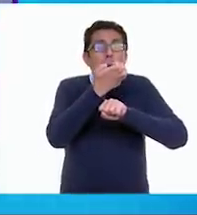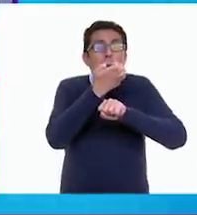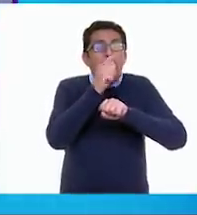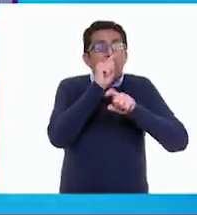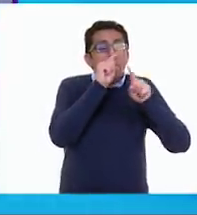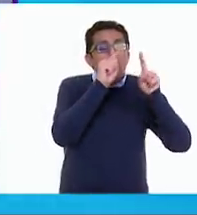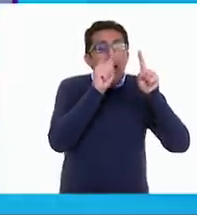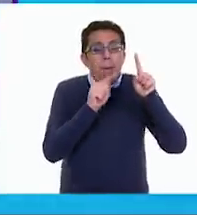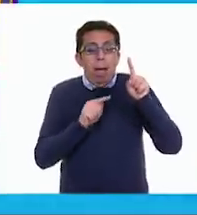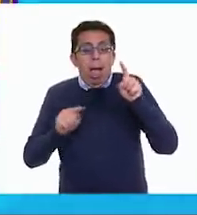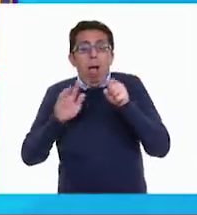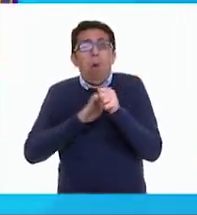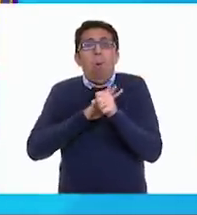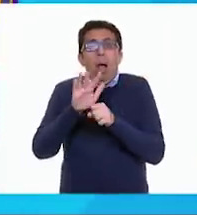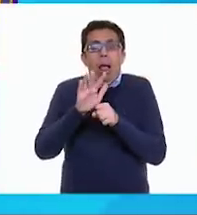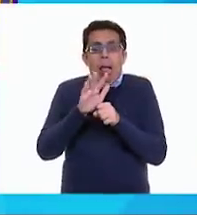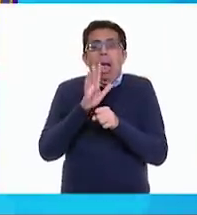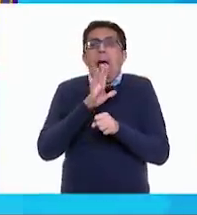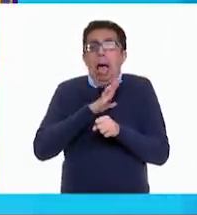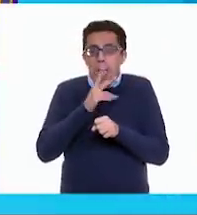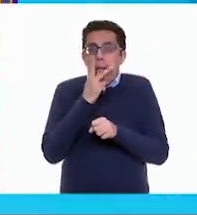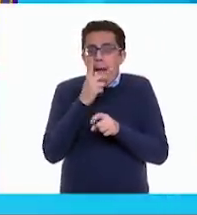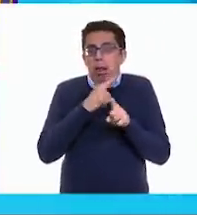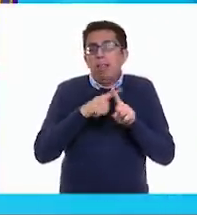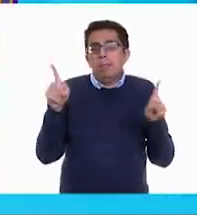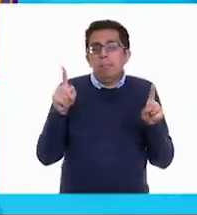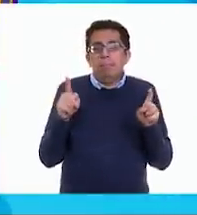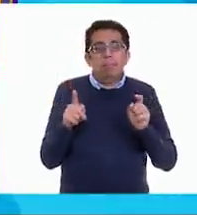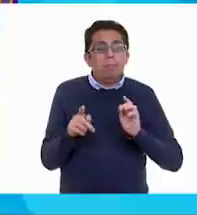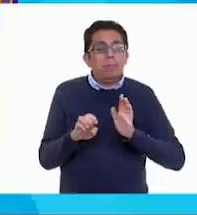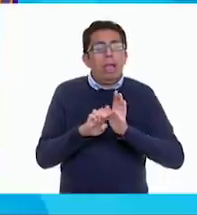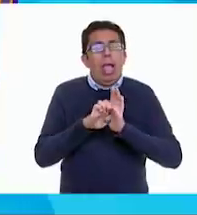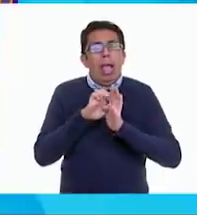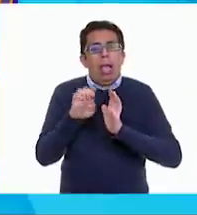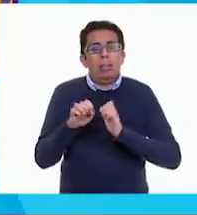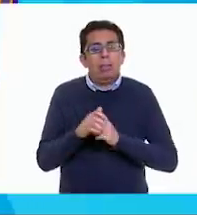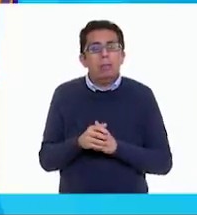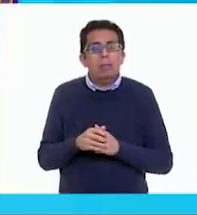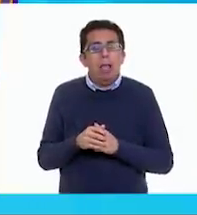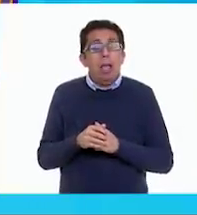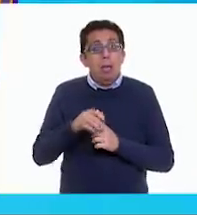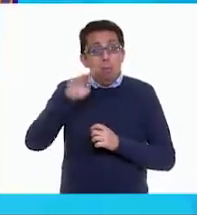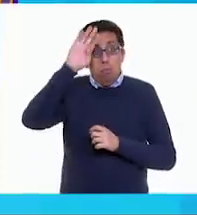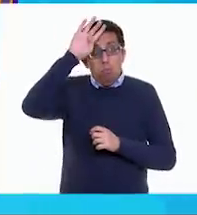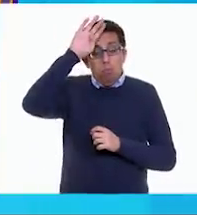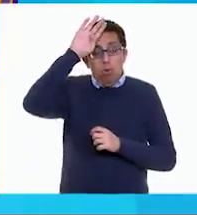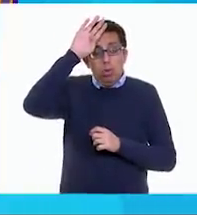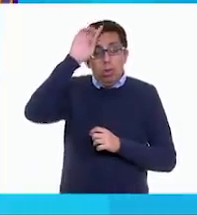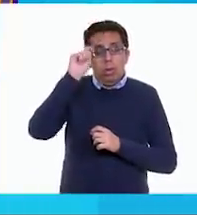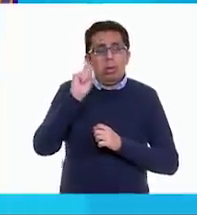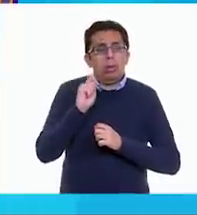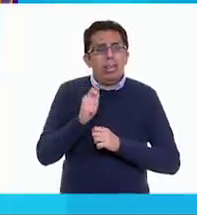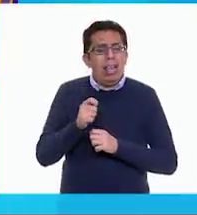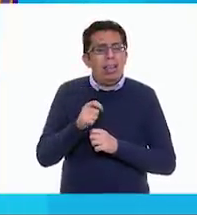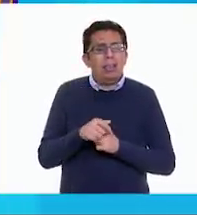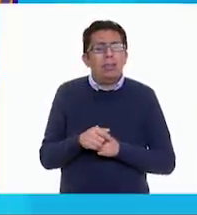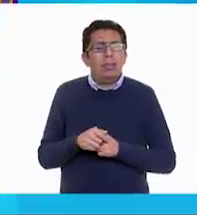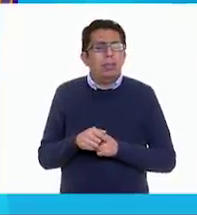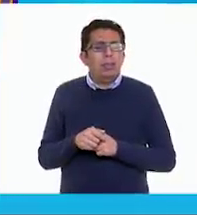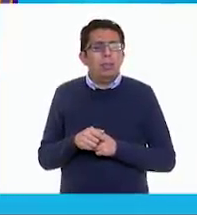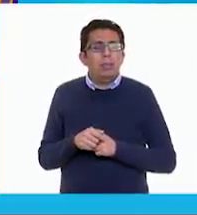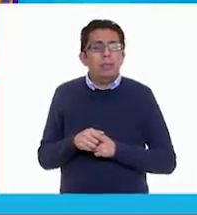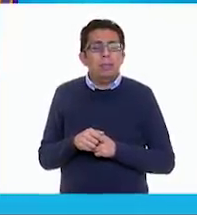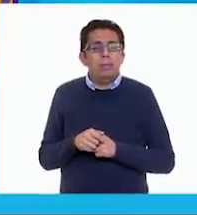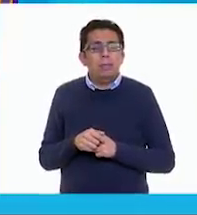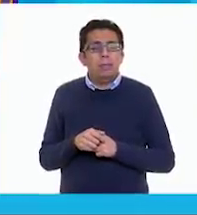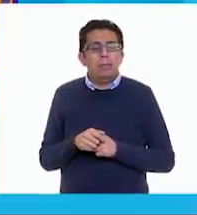radicalmente. Sí, como trole, que en Monterrey es lo que aquí en la Ciudad de México conocen